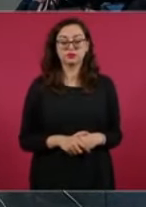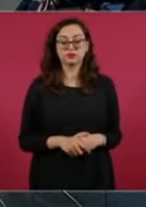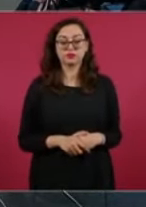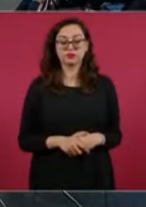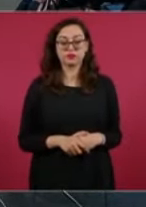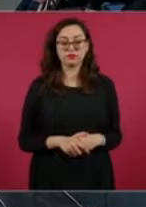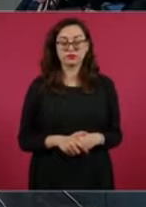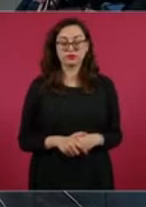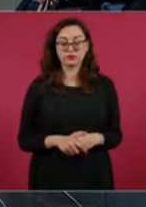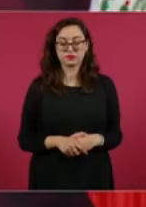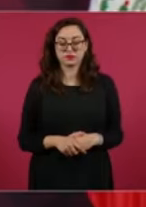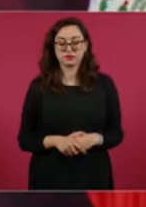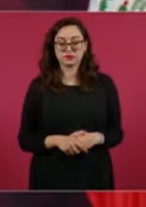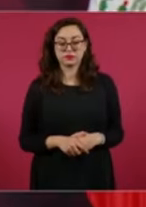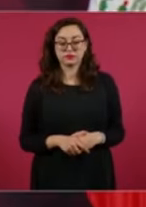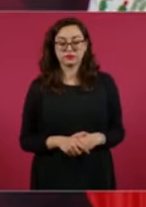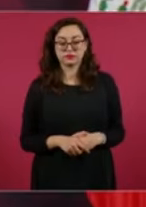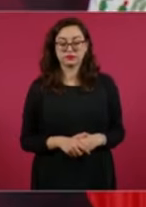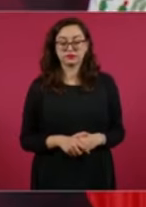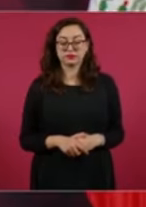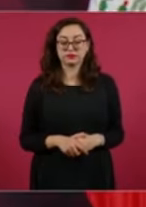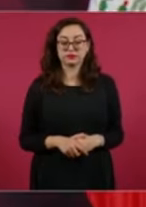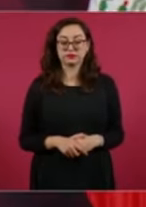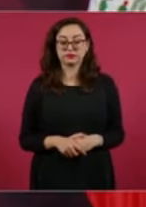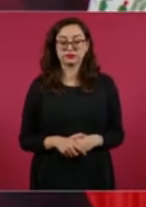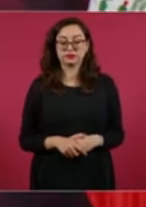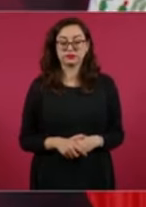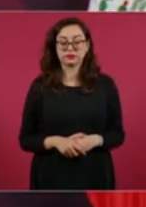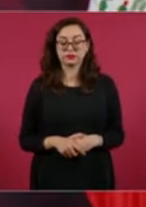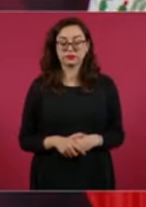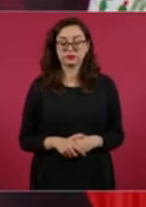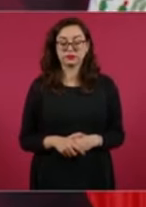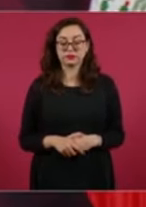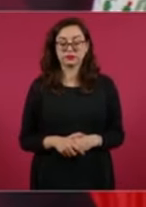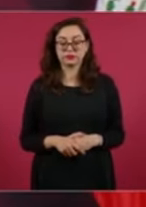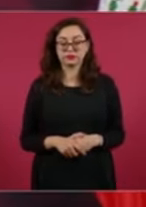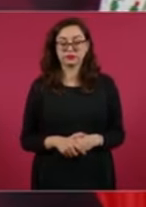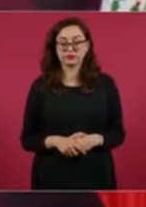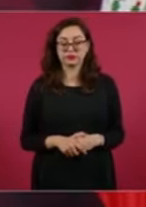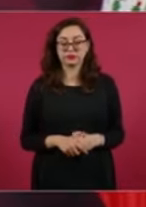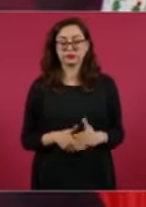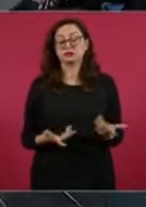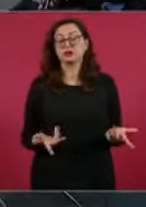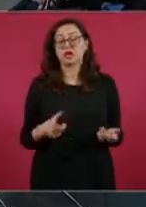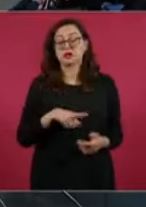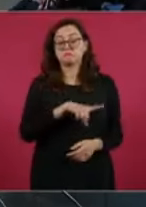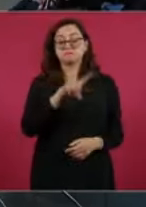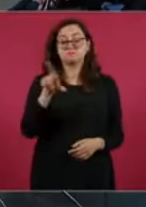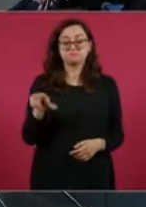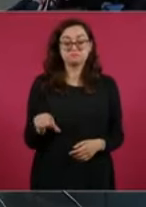comedia